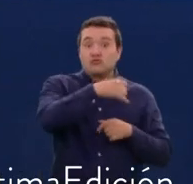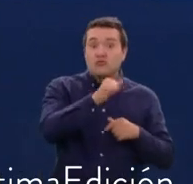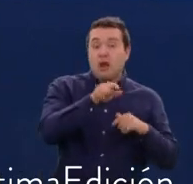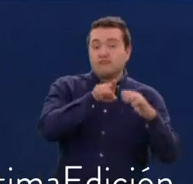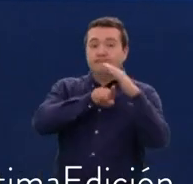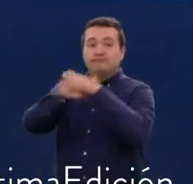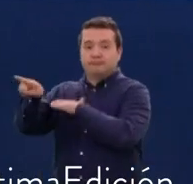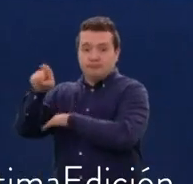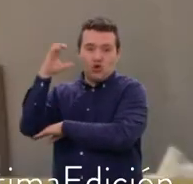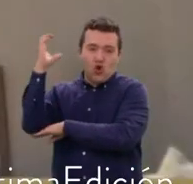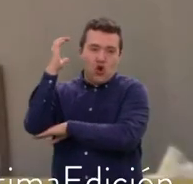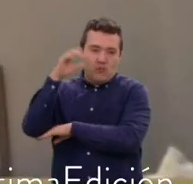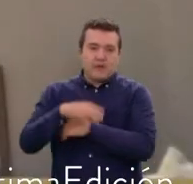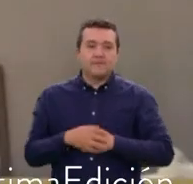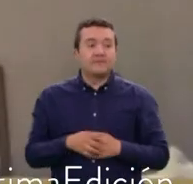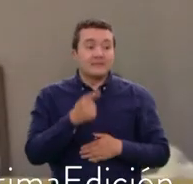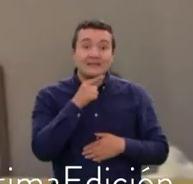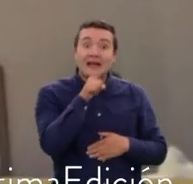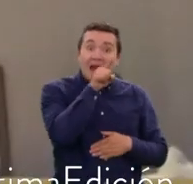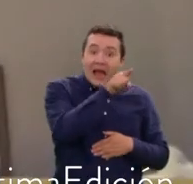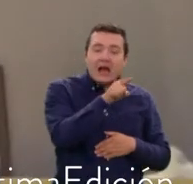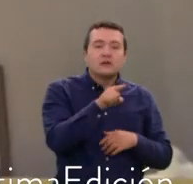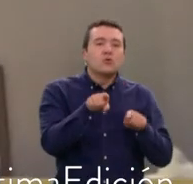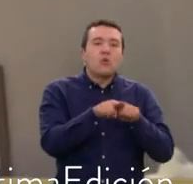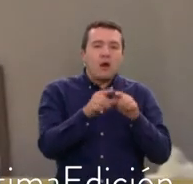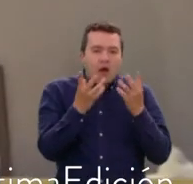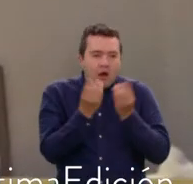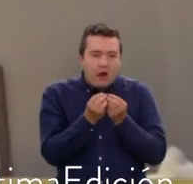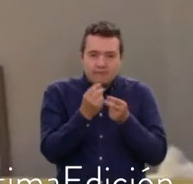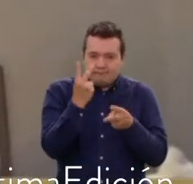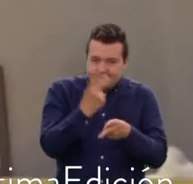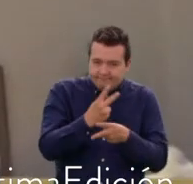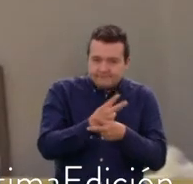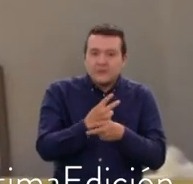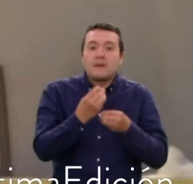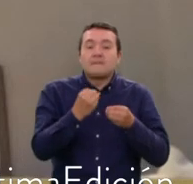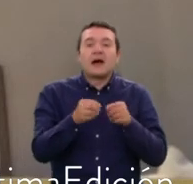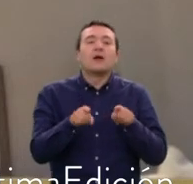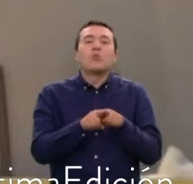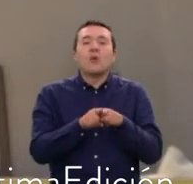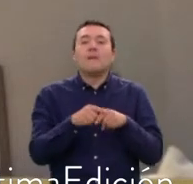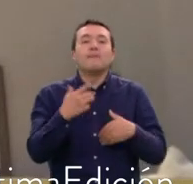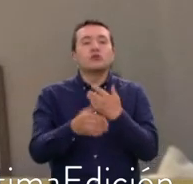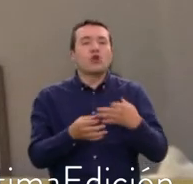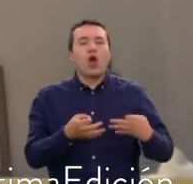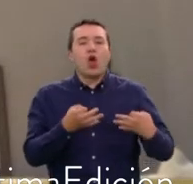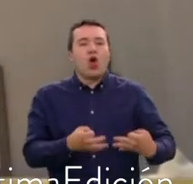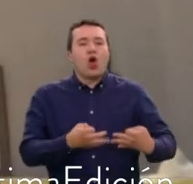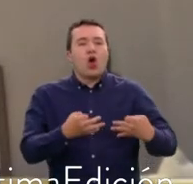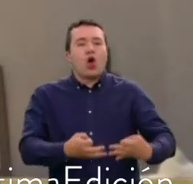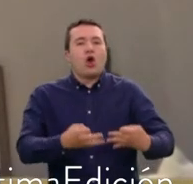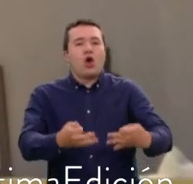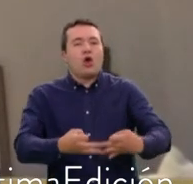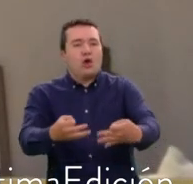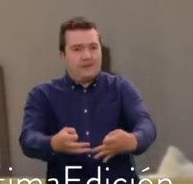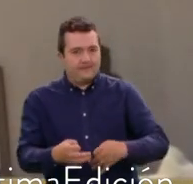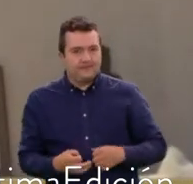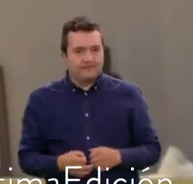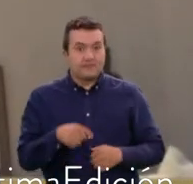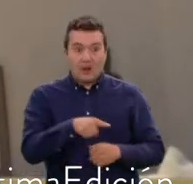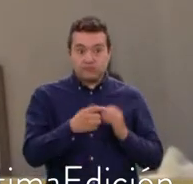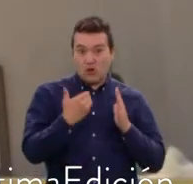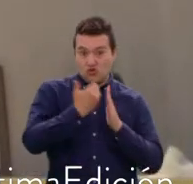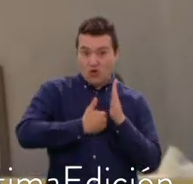Formaron una empresa criminal dedicada a primero dilatar los procesos en los documentos